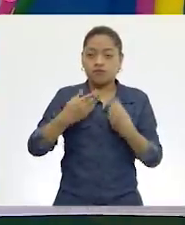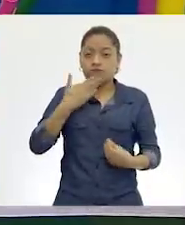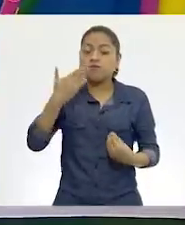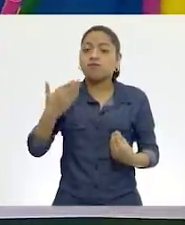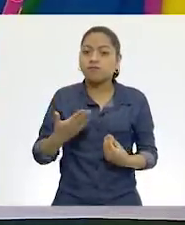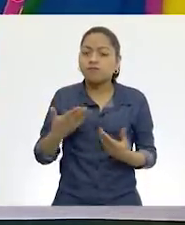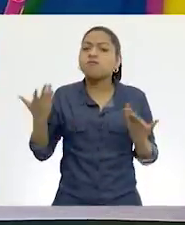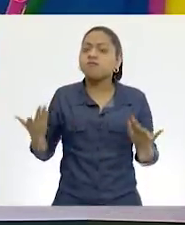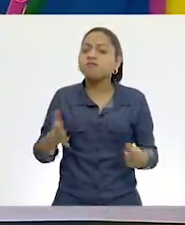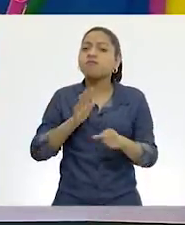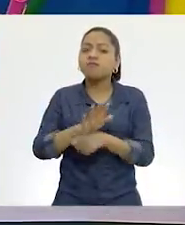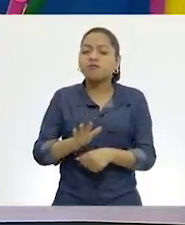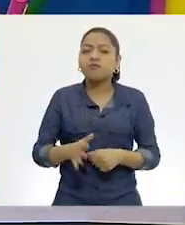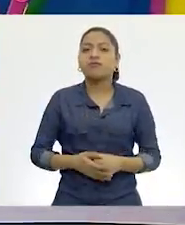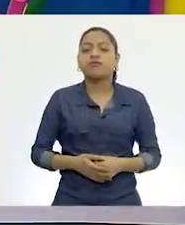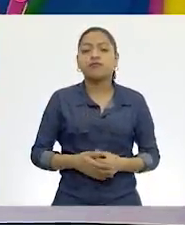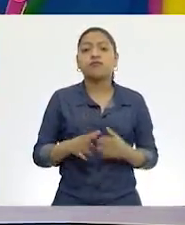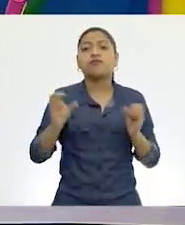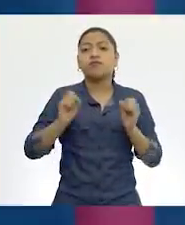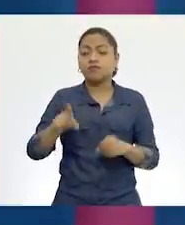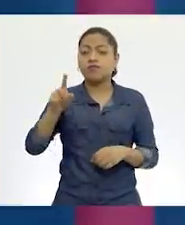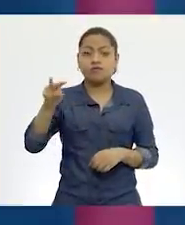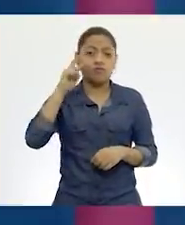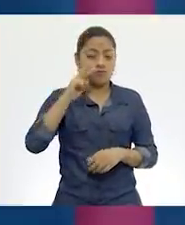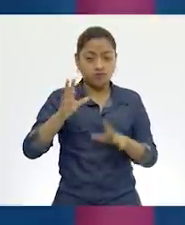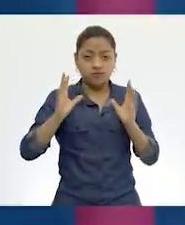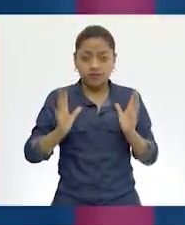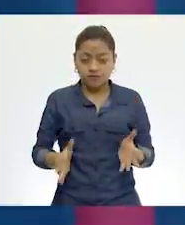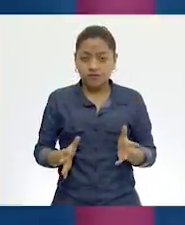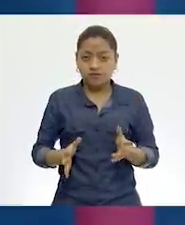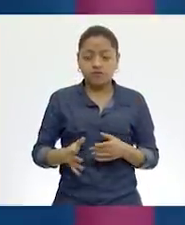¿Y qué más? ¿Sí ha notado ella que también, por ejemplo,